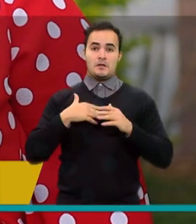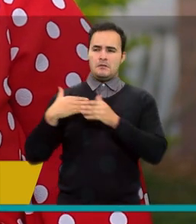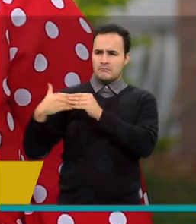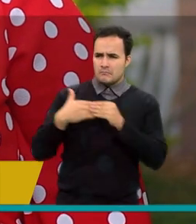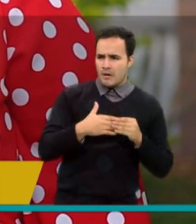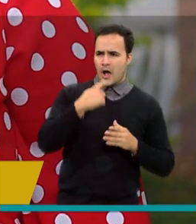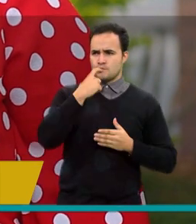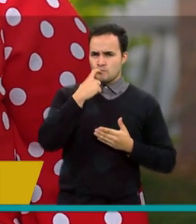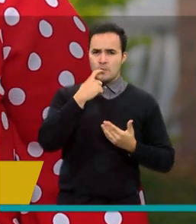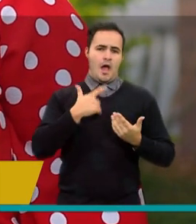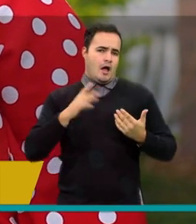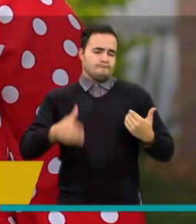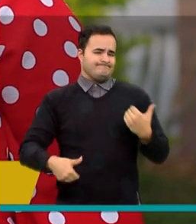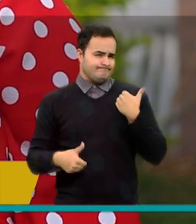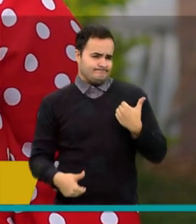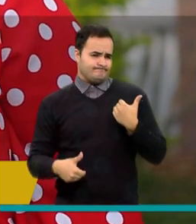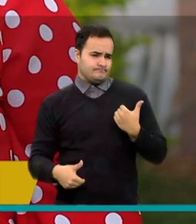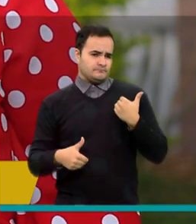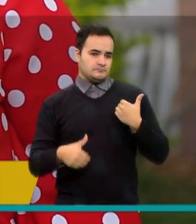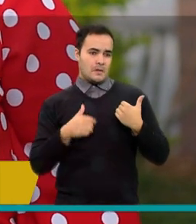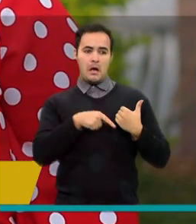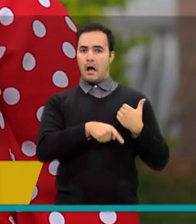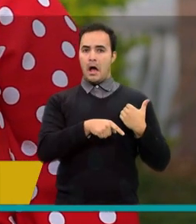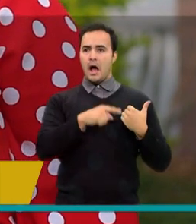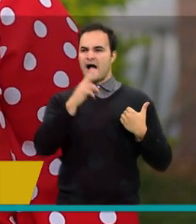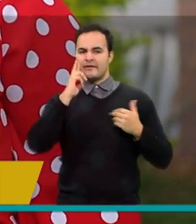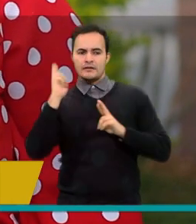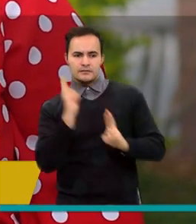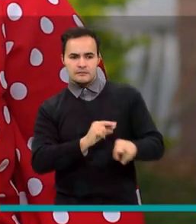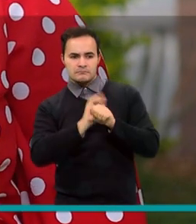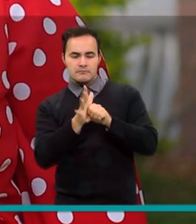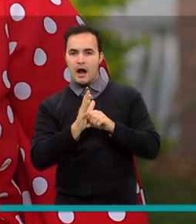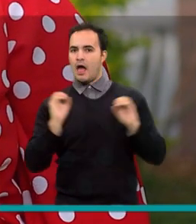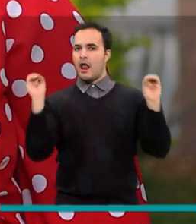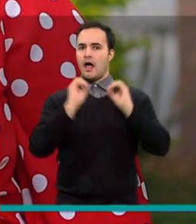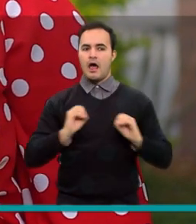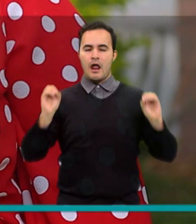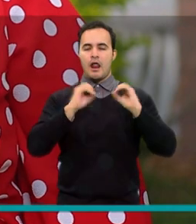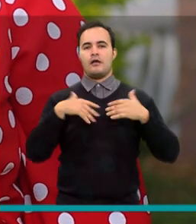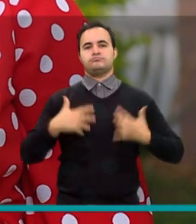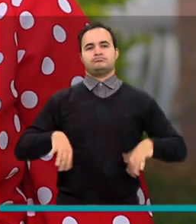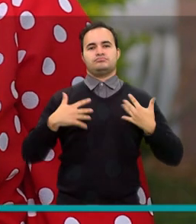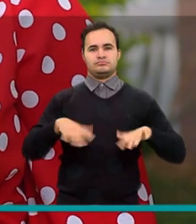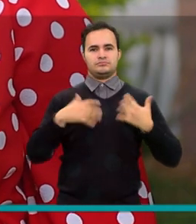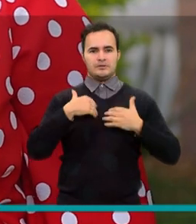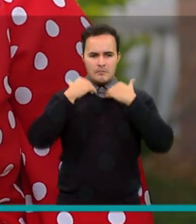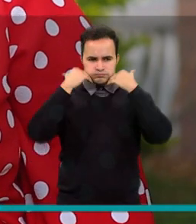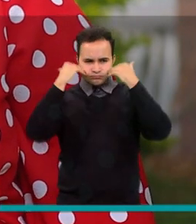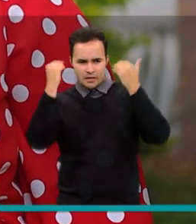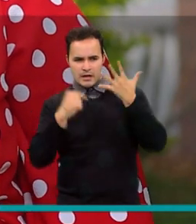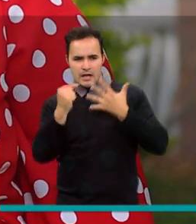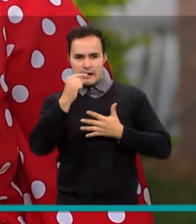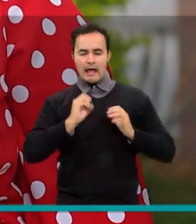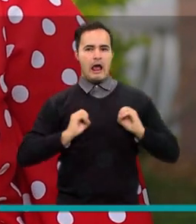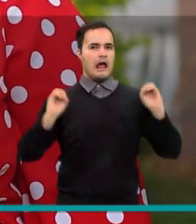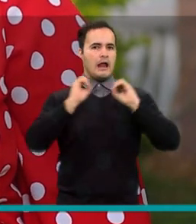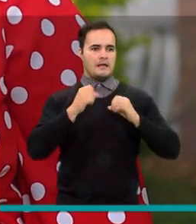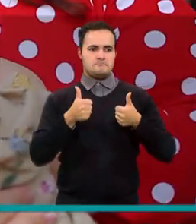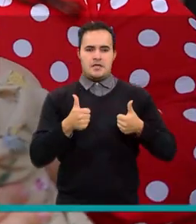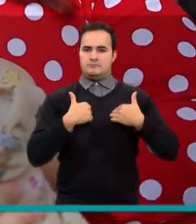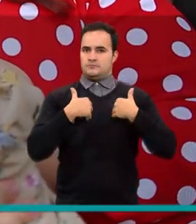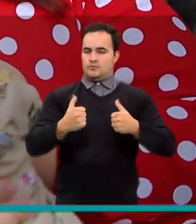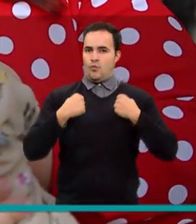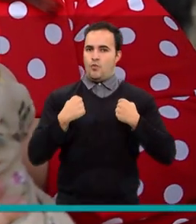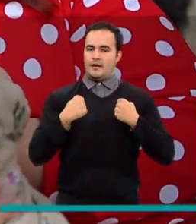materna, él siempre tuvo resultados negativos, nunca sufrió ningún síntoma y siempre estuvo en muy buen estado de